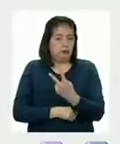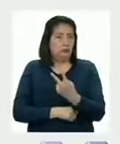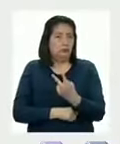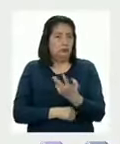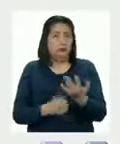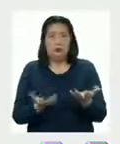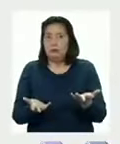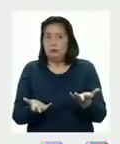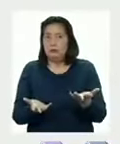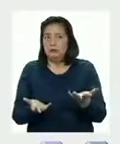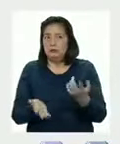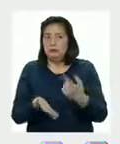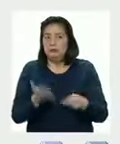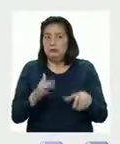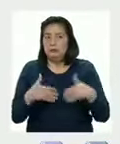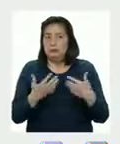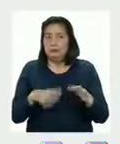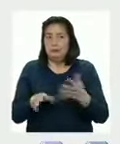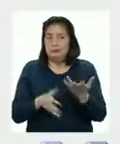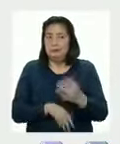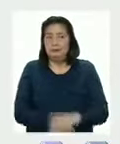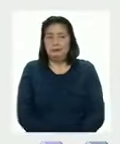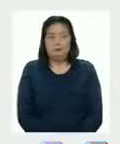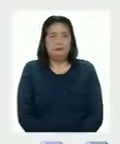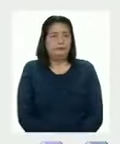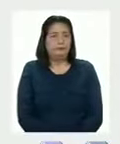Y ahora, ¿qué podemos hacer?